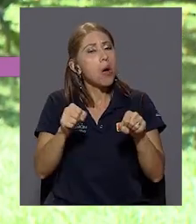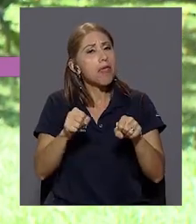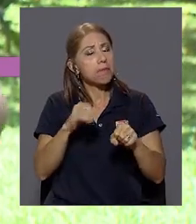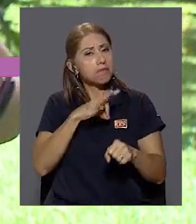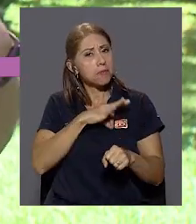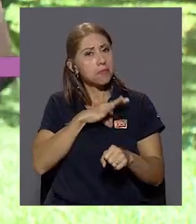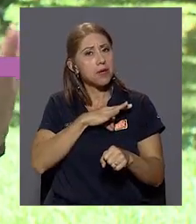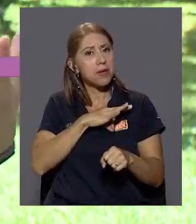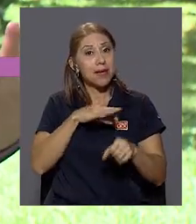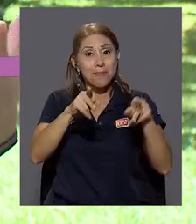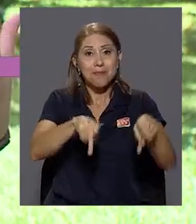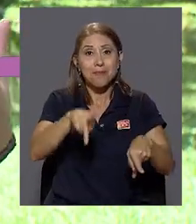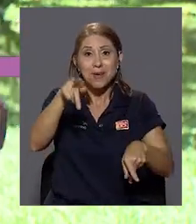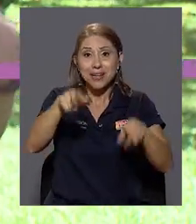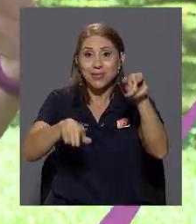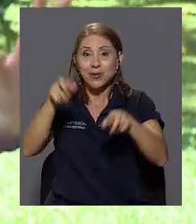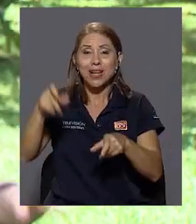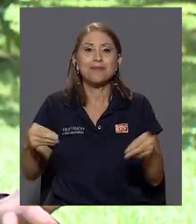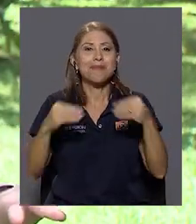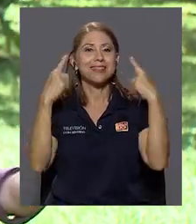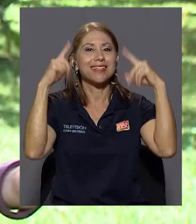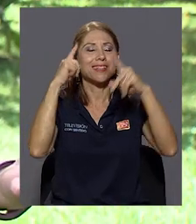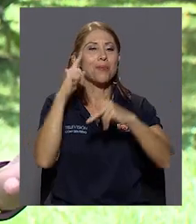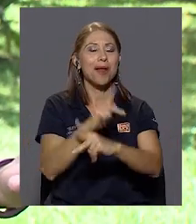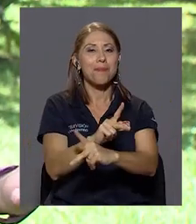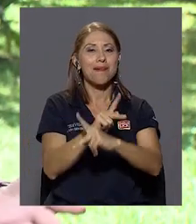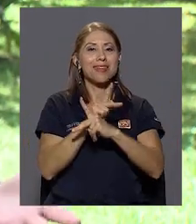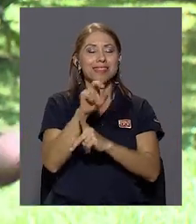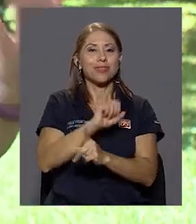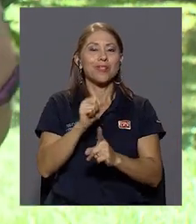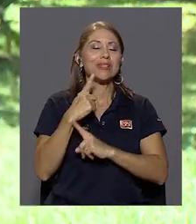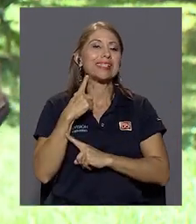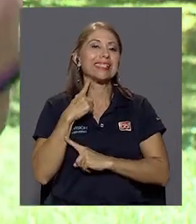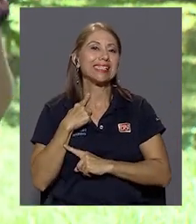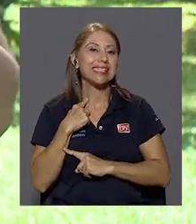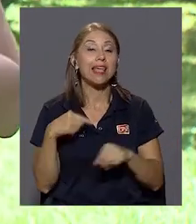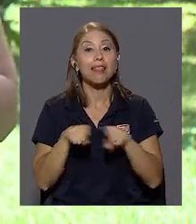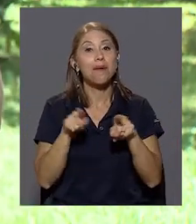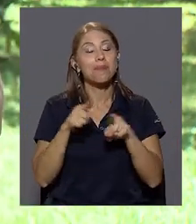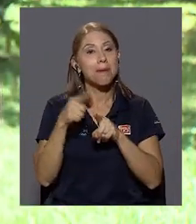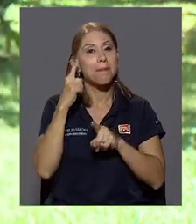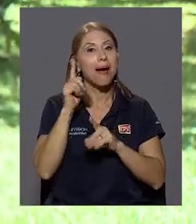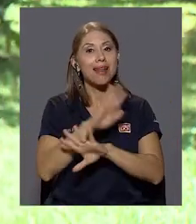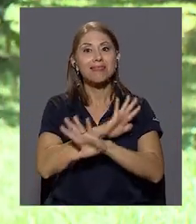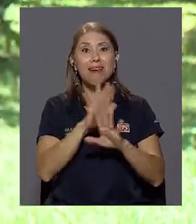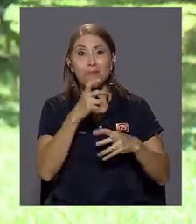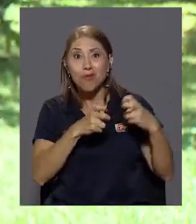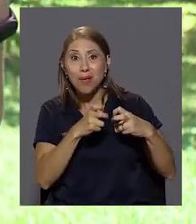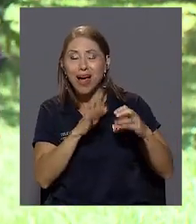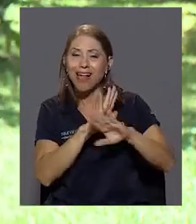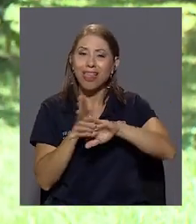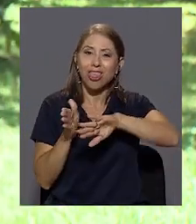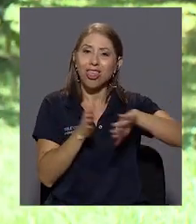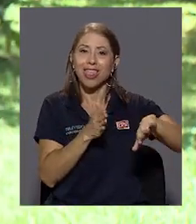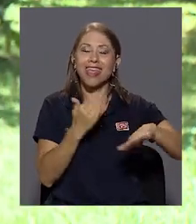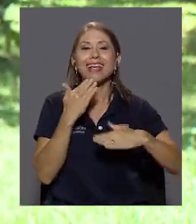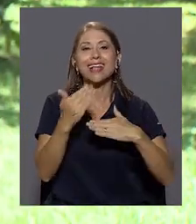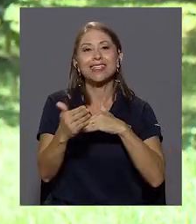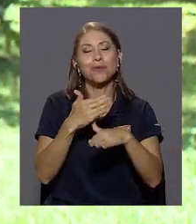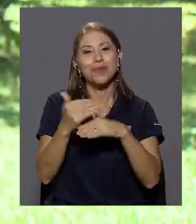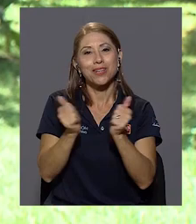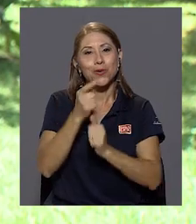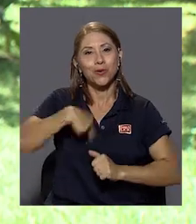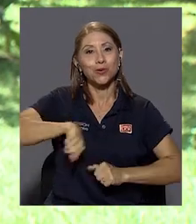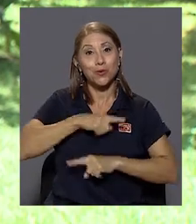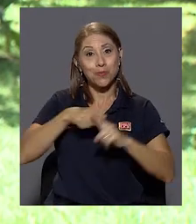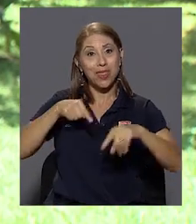personas tengan mayor éxito en prevenir situaciones de adicción y también para superarlo. Gracias por compartir con nosotros